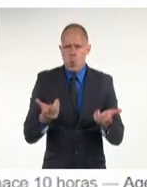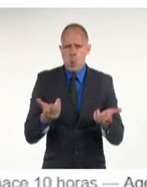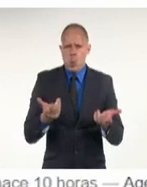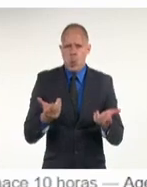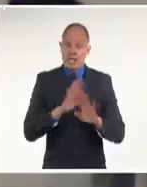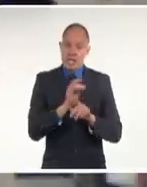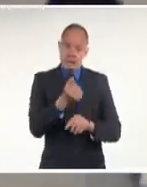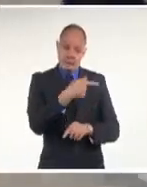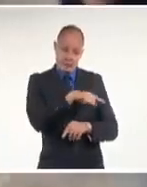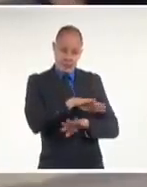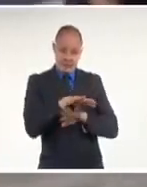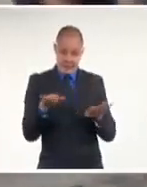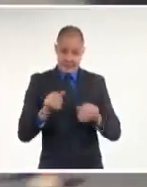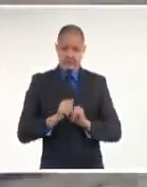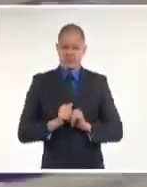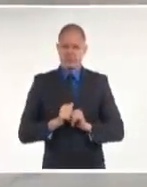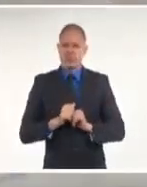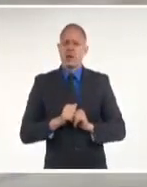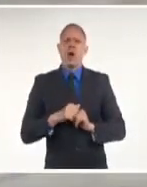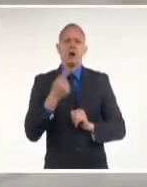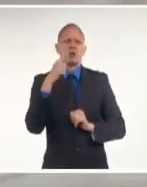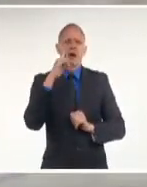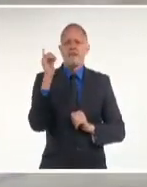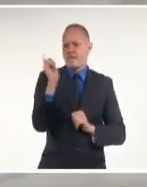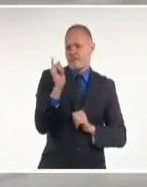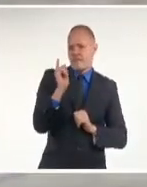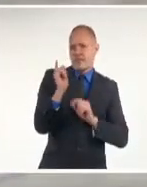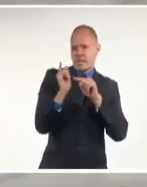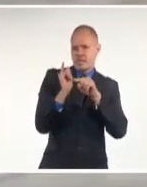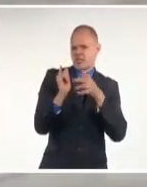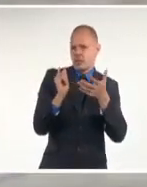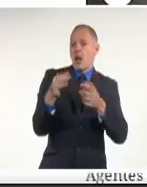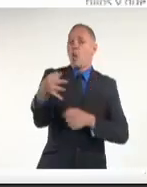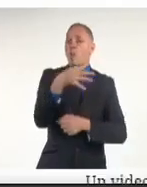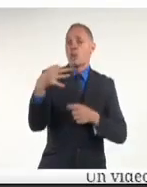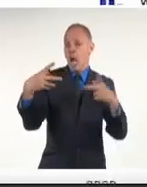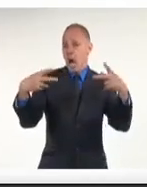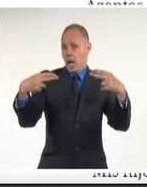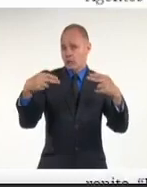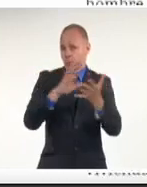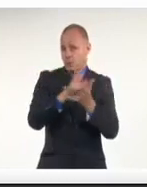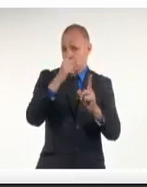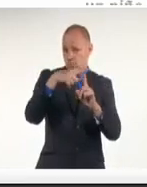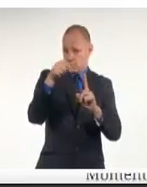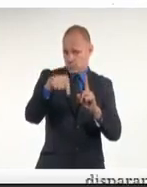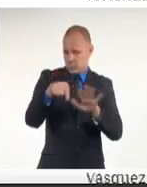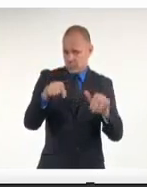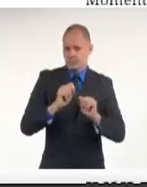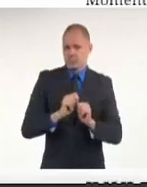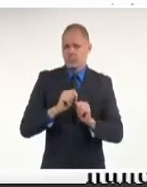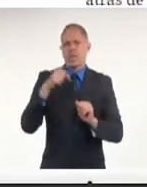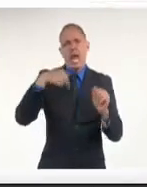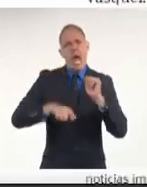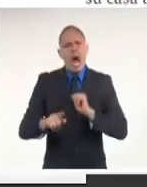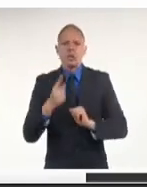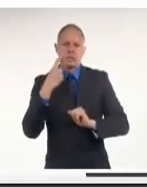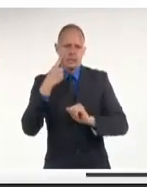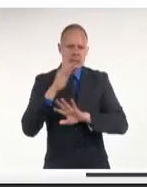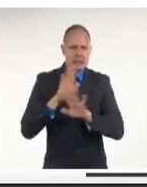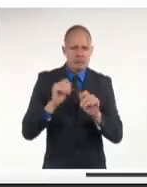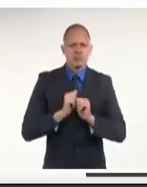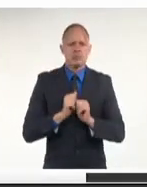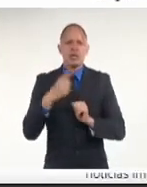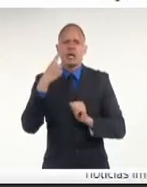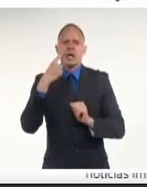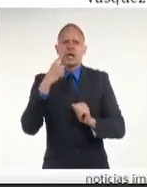ciudadano cubano tras los sucesos del 11 de julio en el municipio de Cárdenas. Ahora, redes sociales y medios internacionales